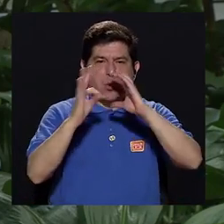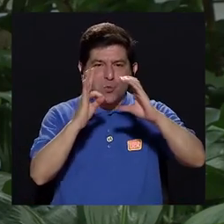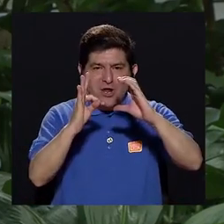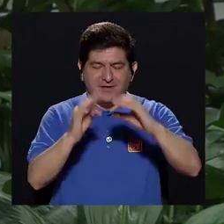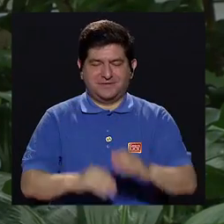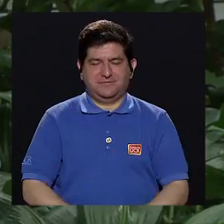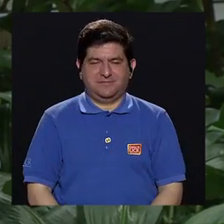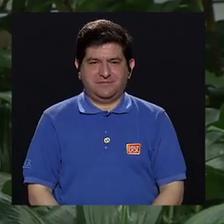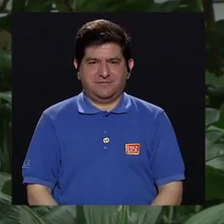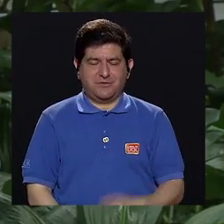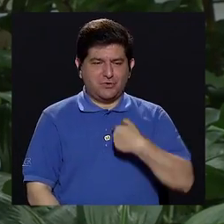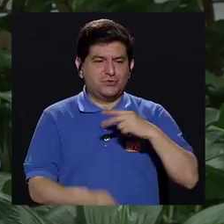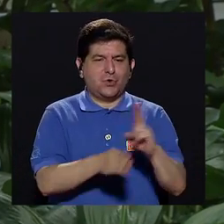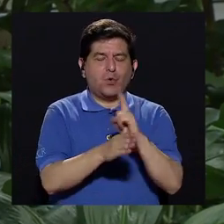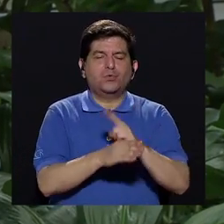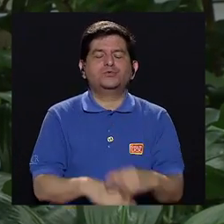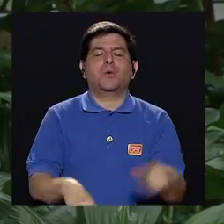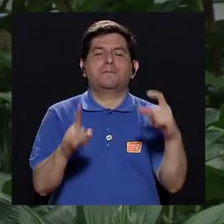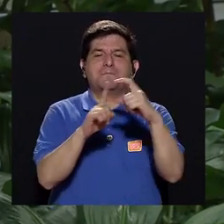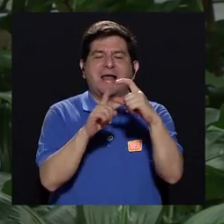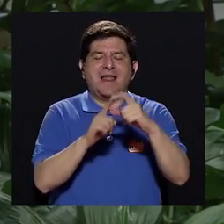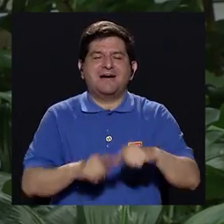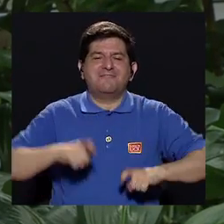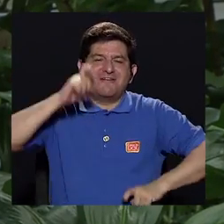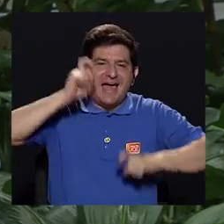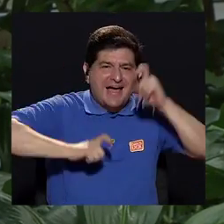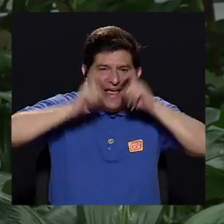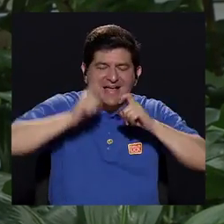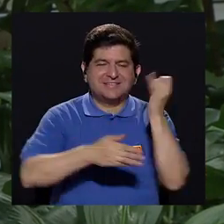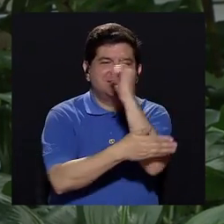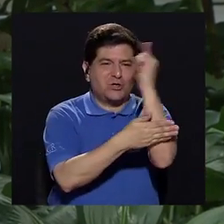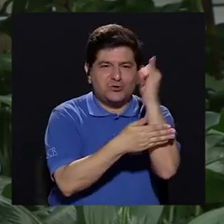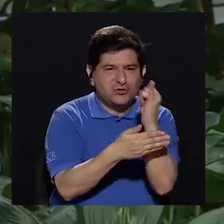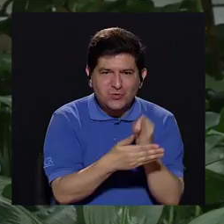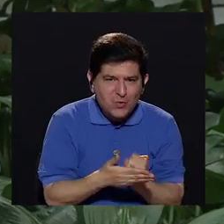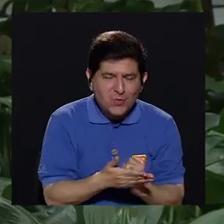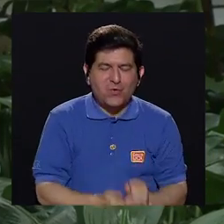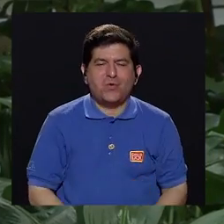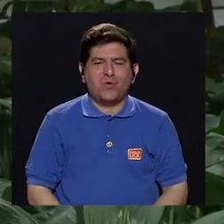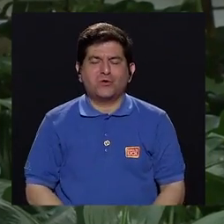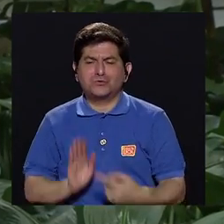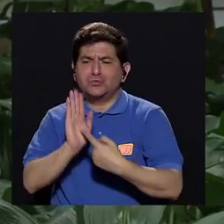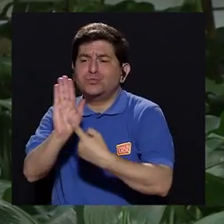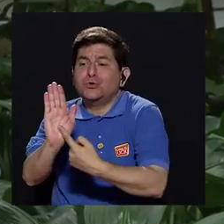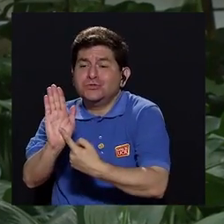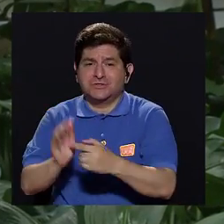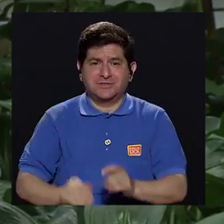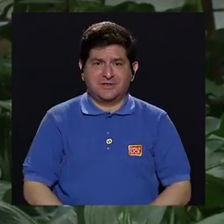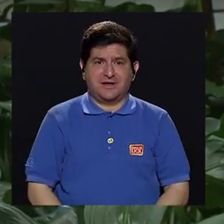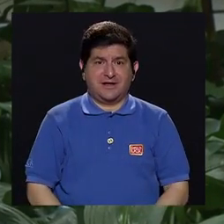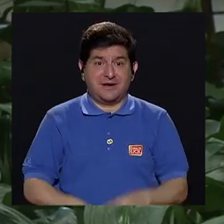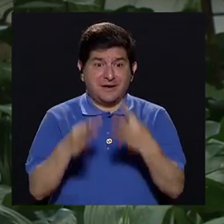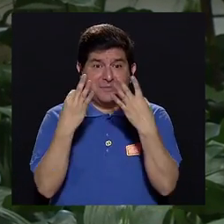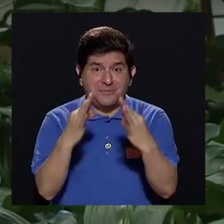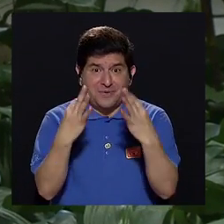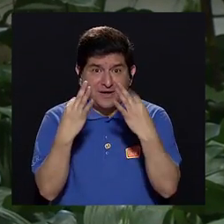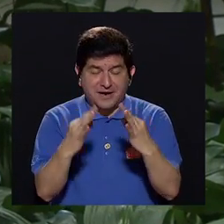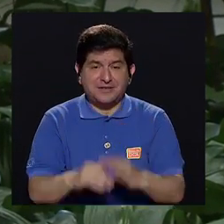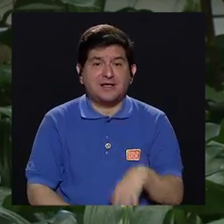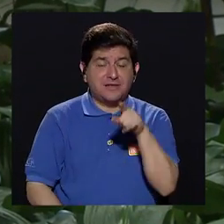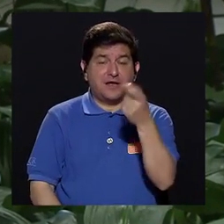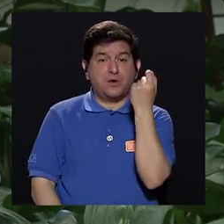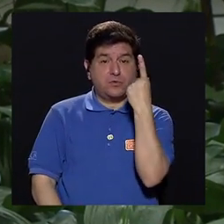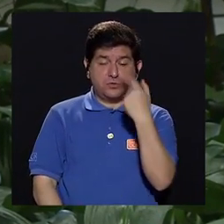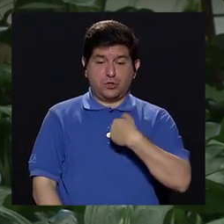me valgo de palabra gestos dibujos señalamientos para lograr tanto